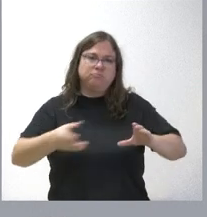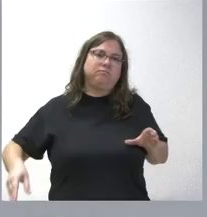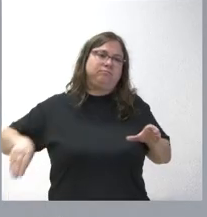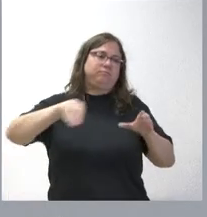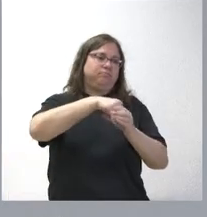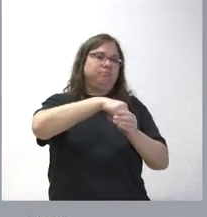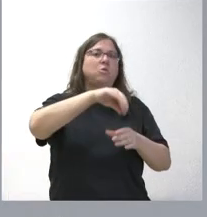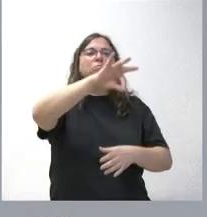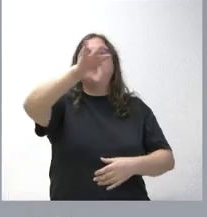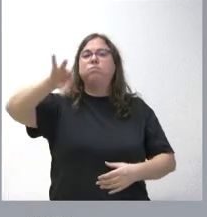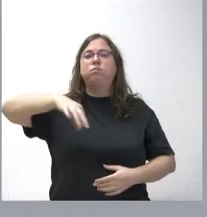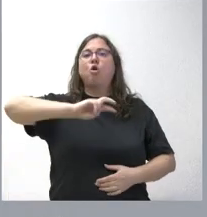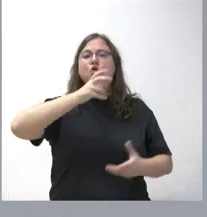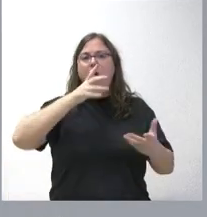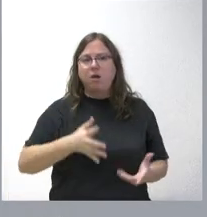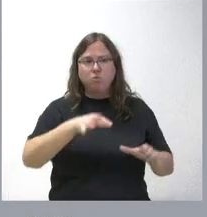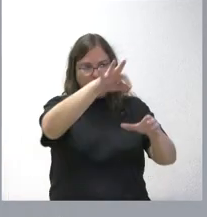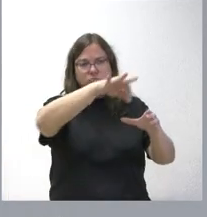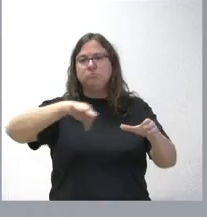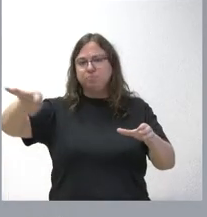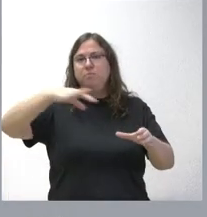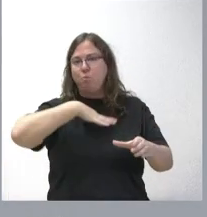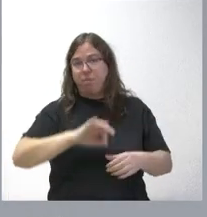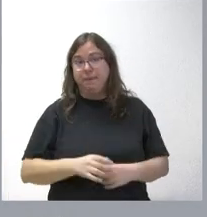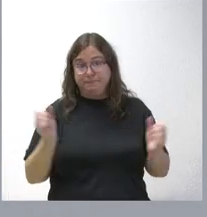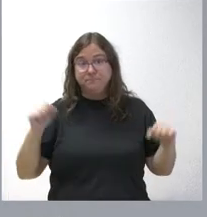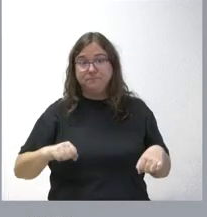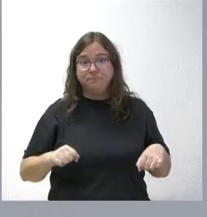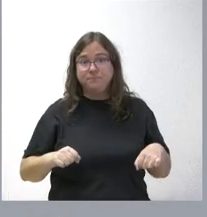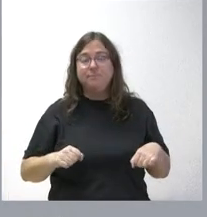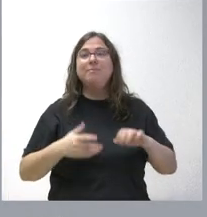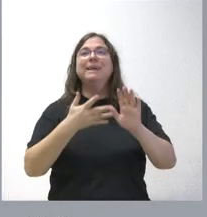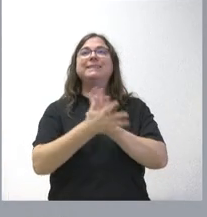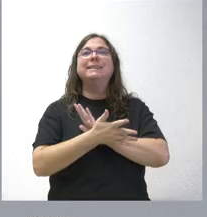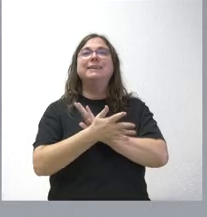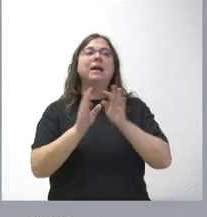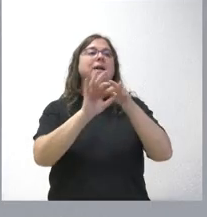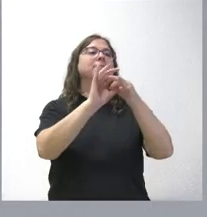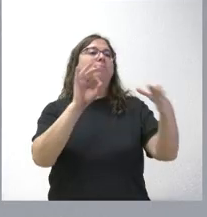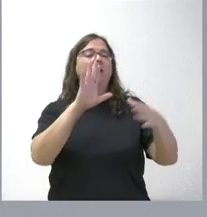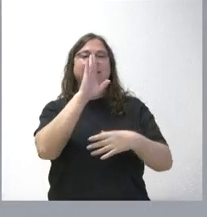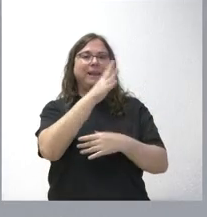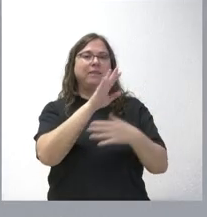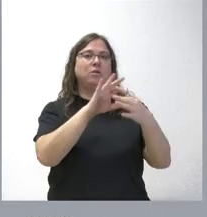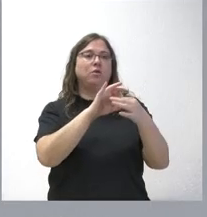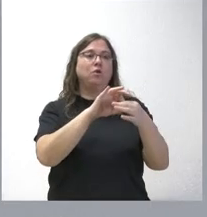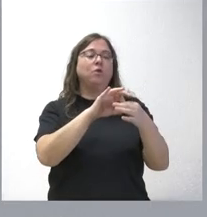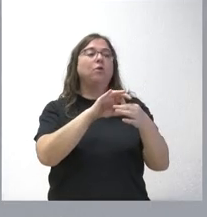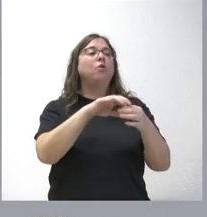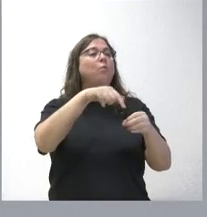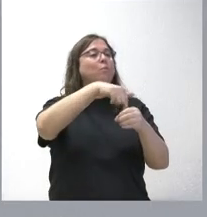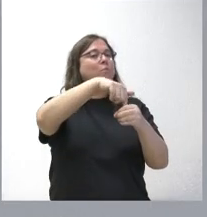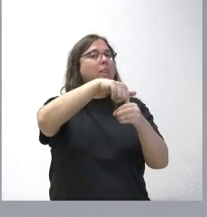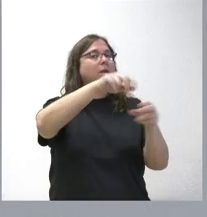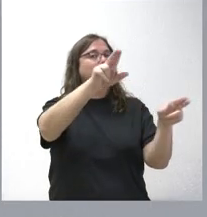en uno de los cuerpos actuales existentes. ¿De acuerdo? O sea, no hay una vinculación directa entre supresión de cuerpo